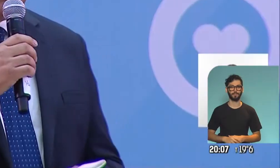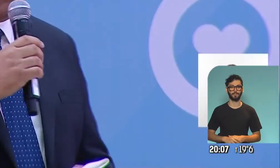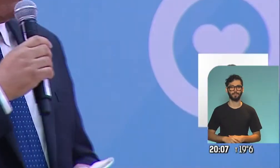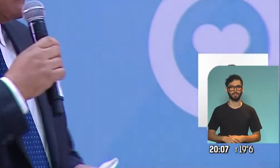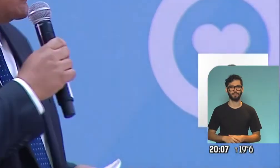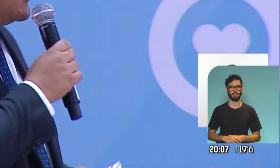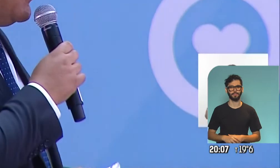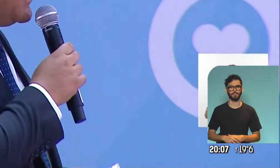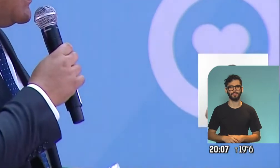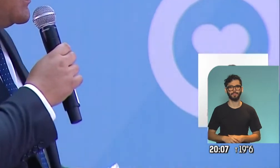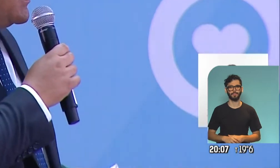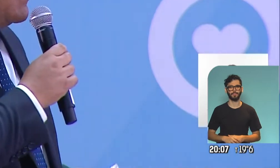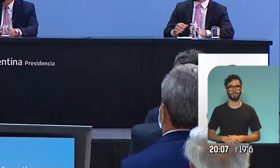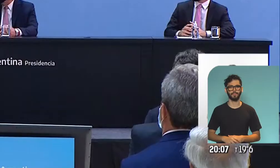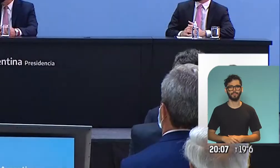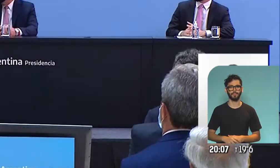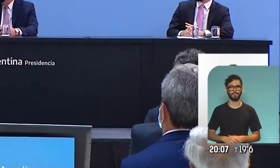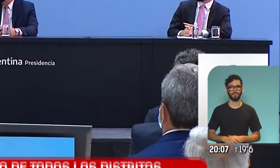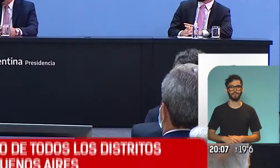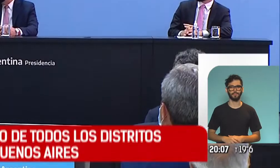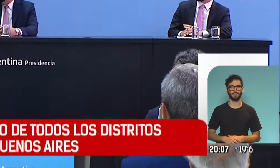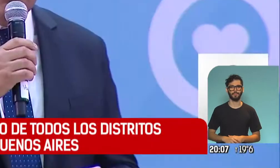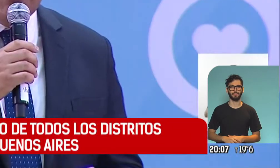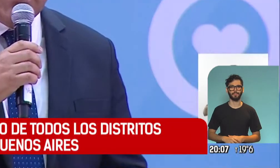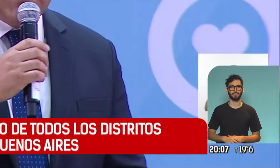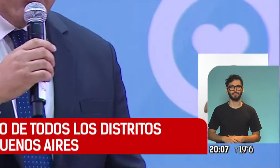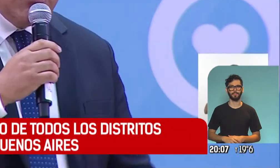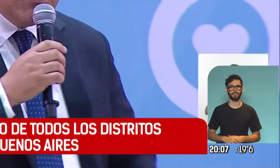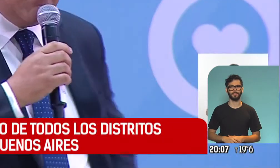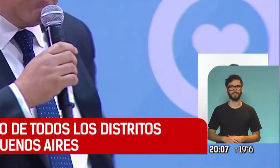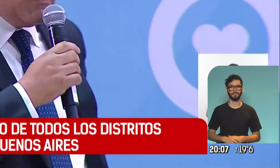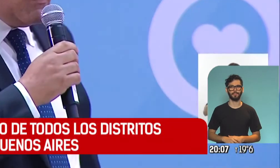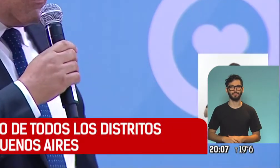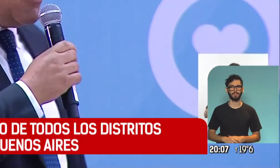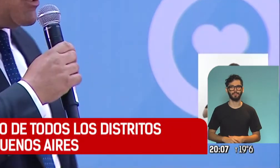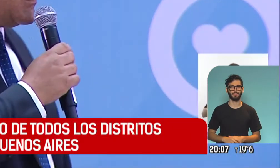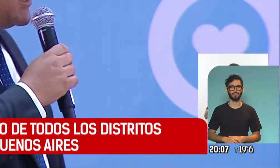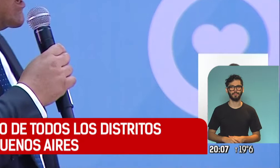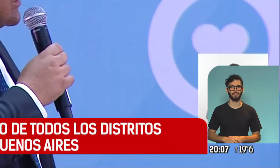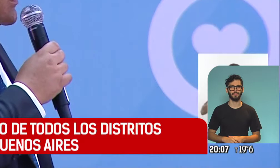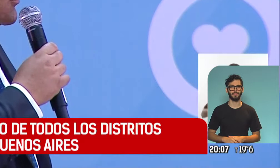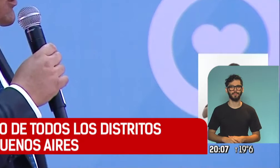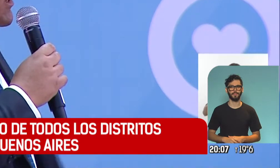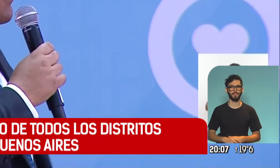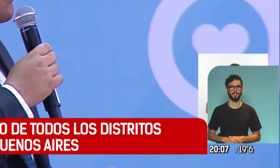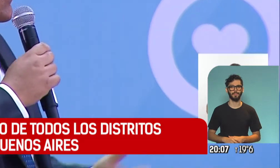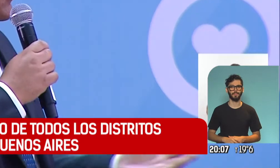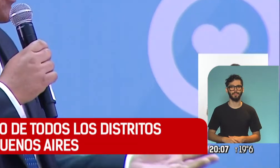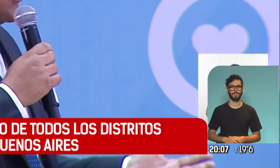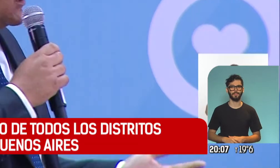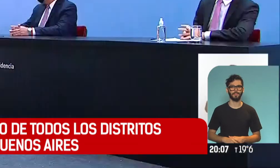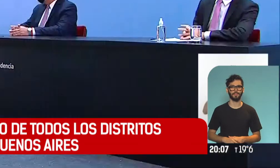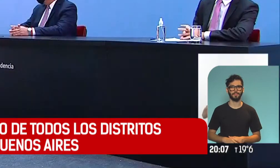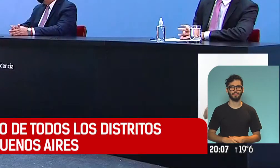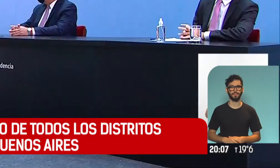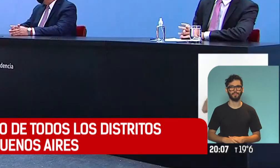Reconocer el esfuerzo, señor presidente, la voluntad y la decisión política suya de poder llegar y acordar un